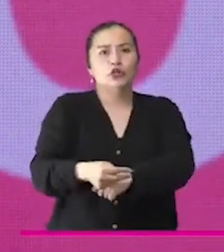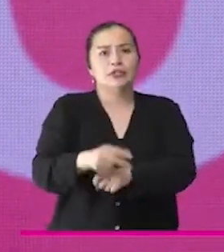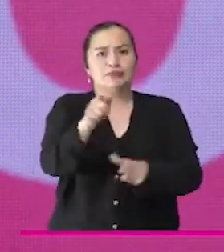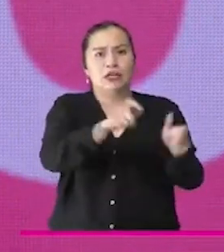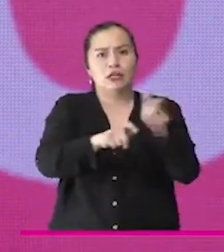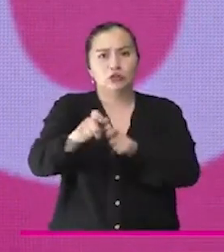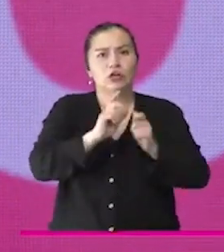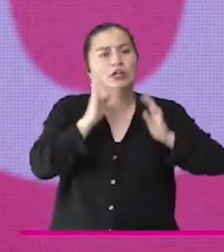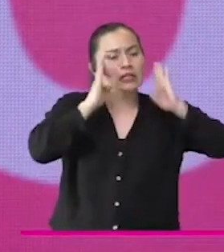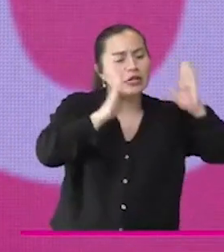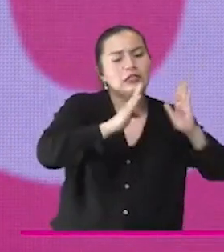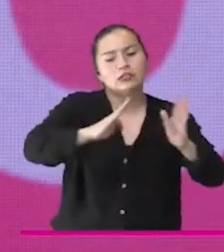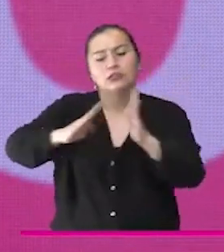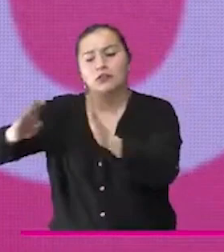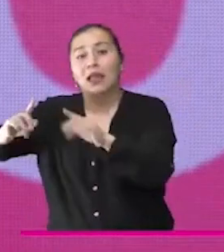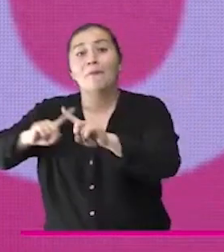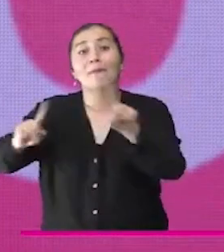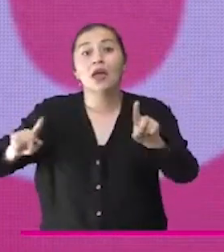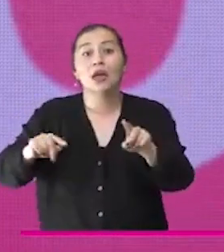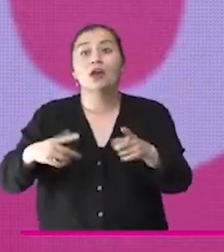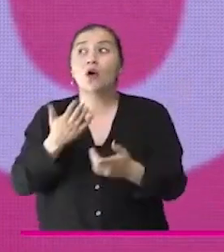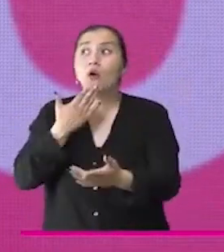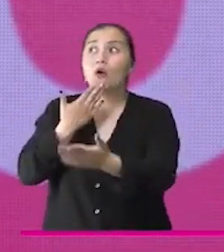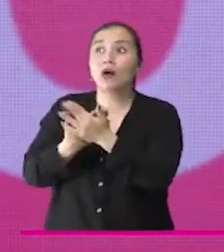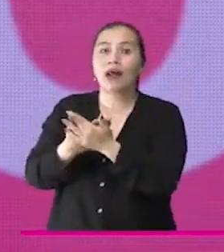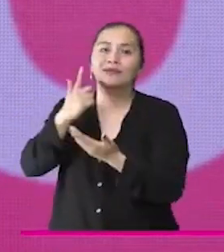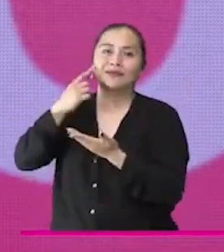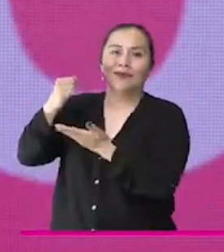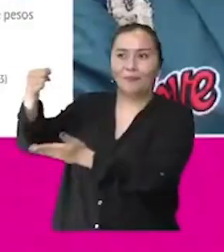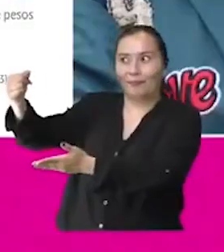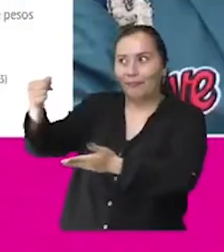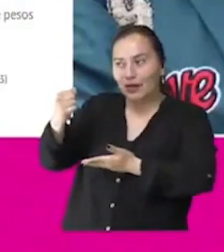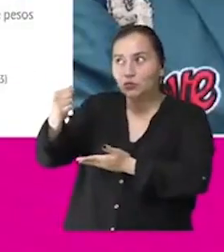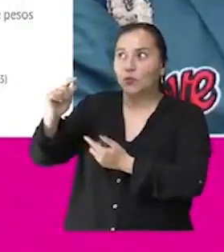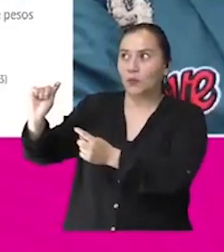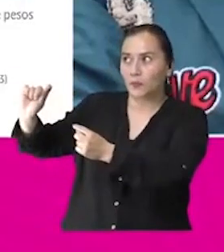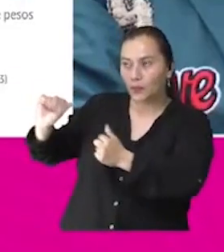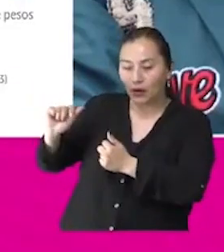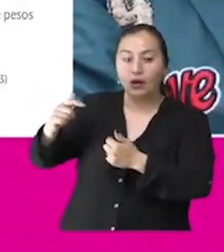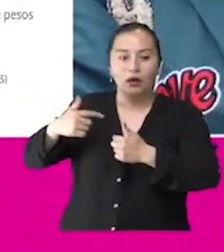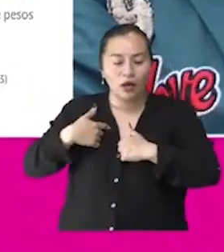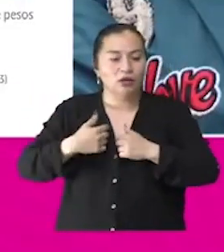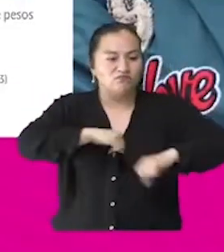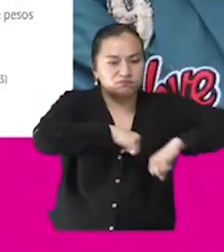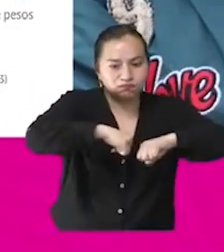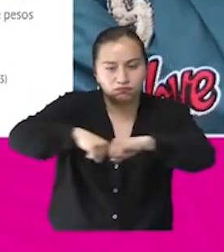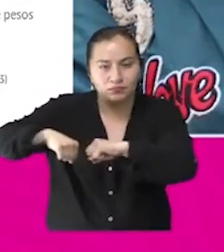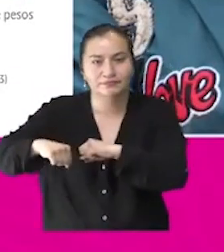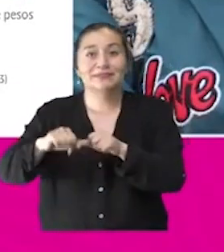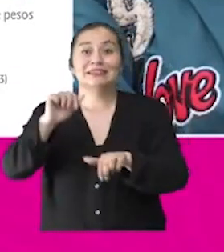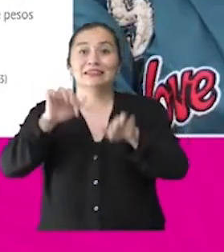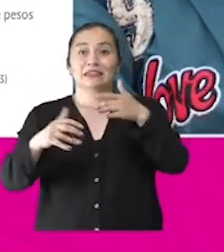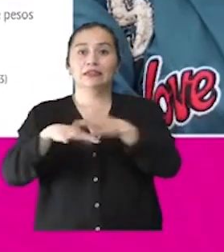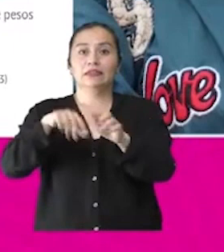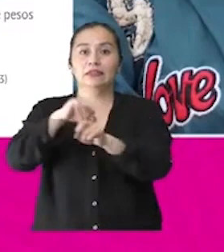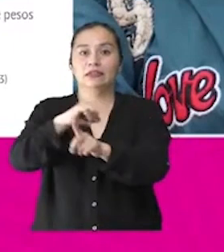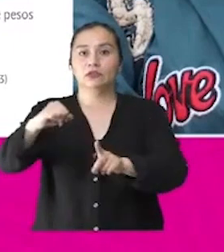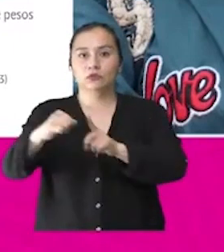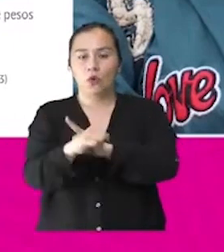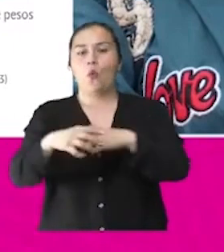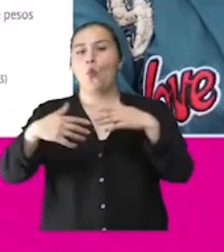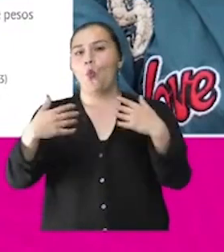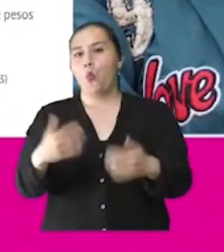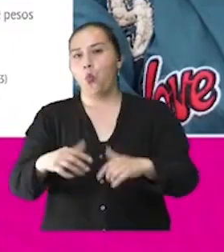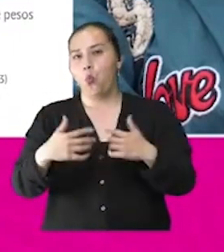logra sin recursos, no se logra sin presupuesto. En la Secretaría de Integración Social tenemos el cuarto presupuesto más